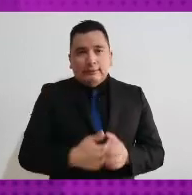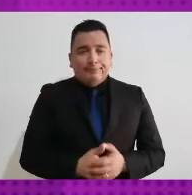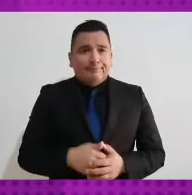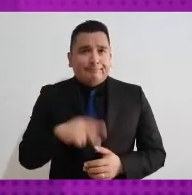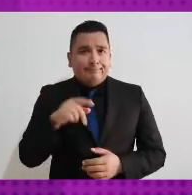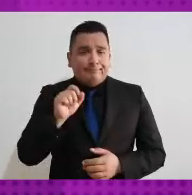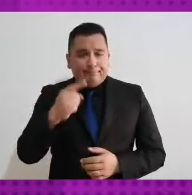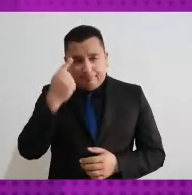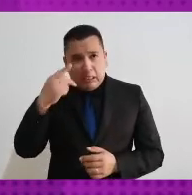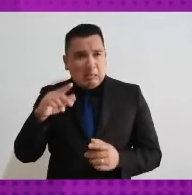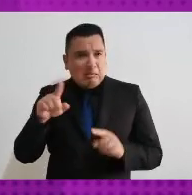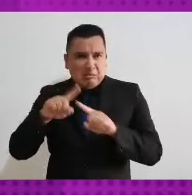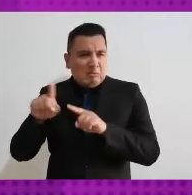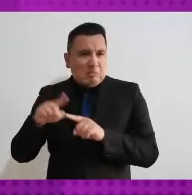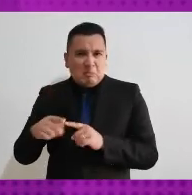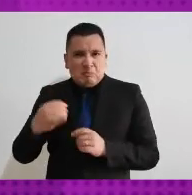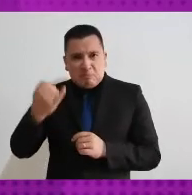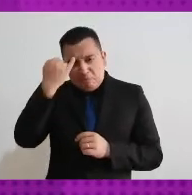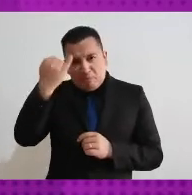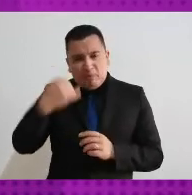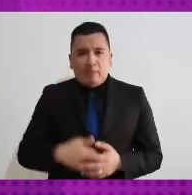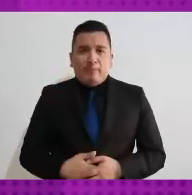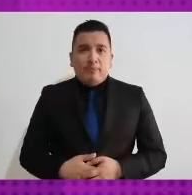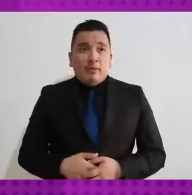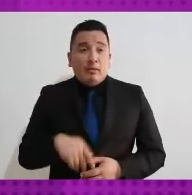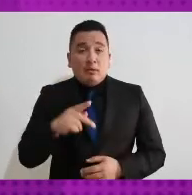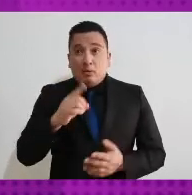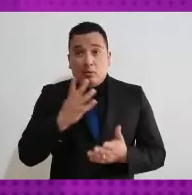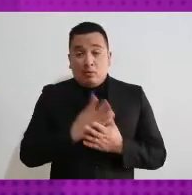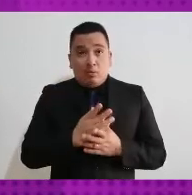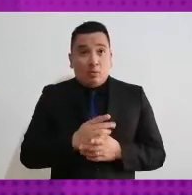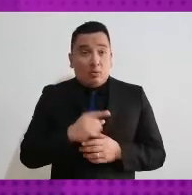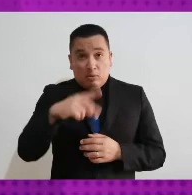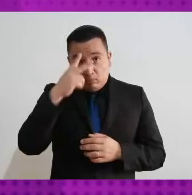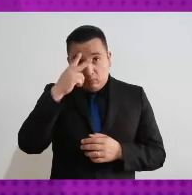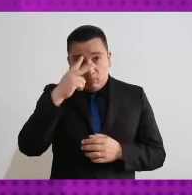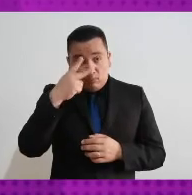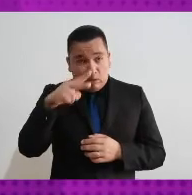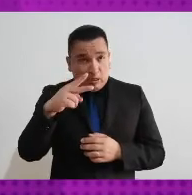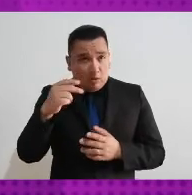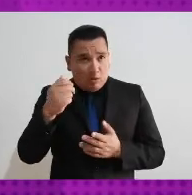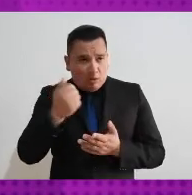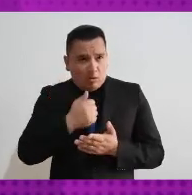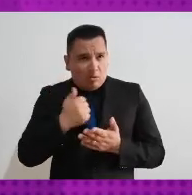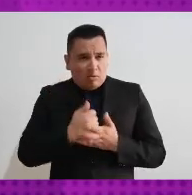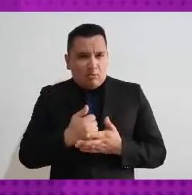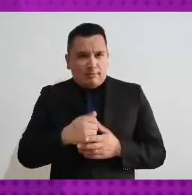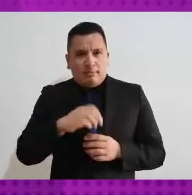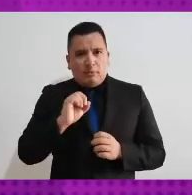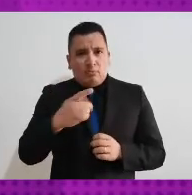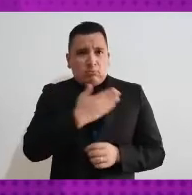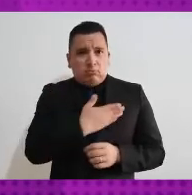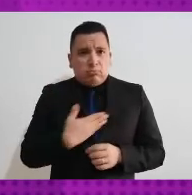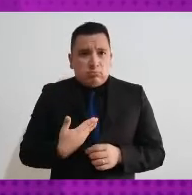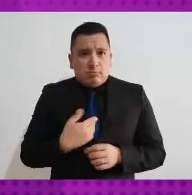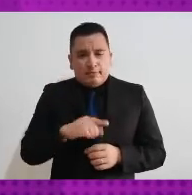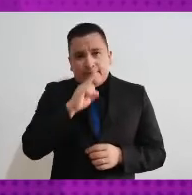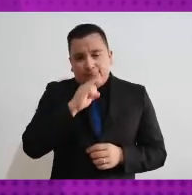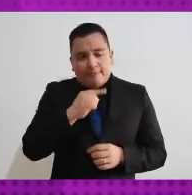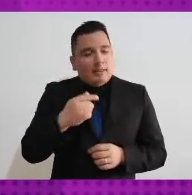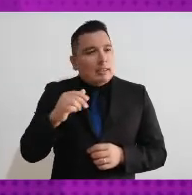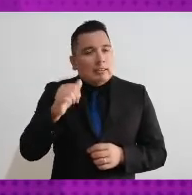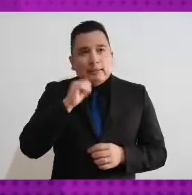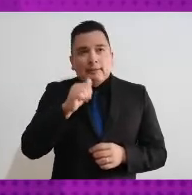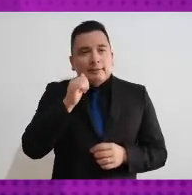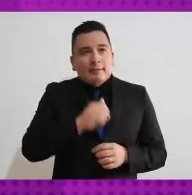también para los ejercicios de participación ciudadana y no nada más a nivel federal sino a nivel local y desde luego eso va de la mano